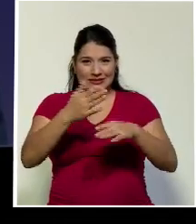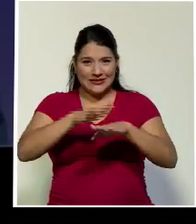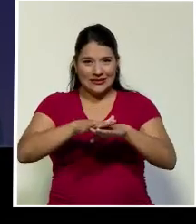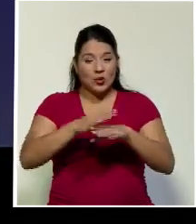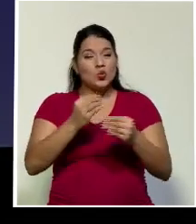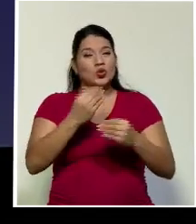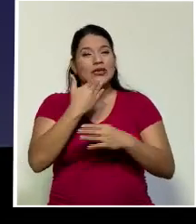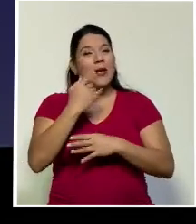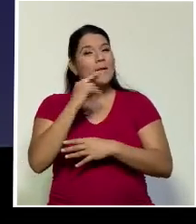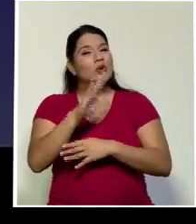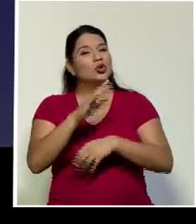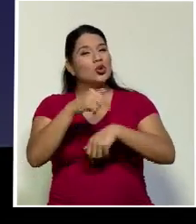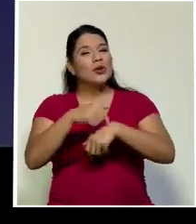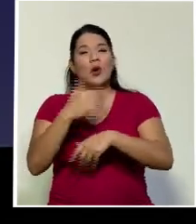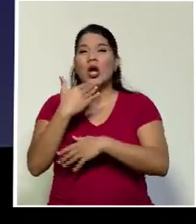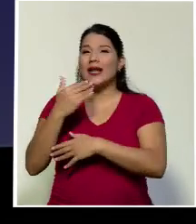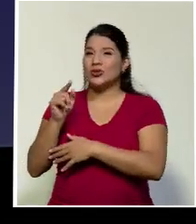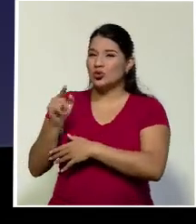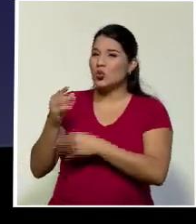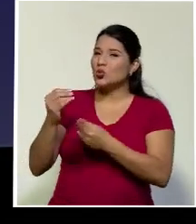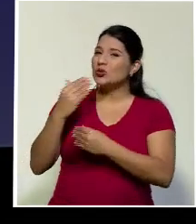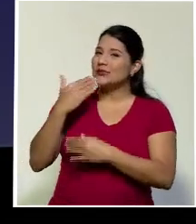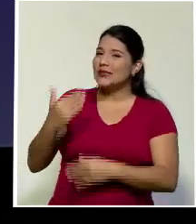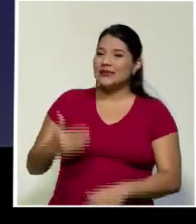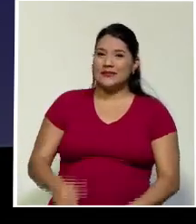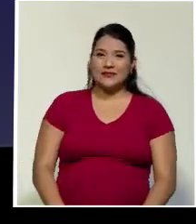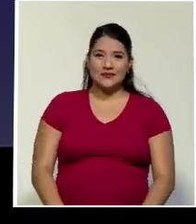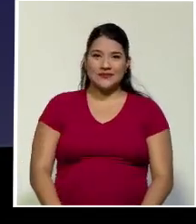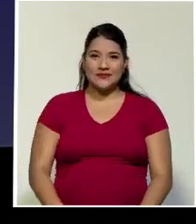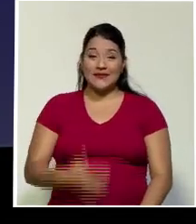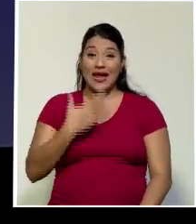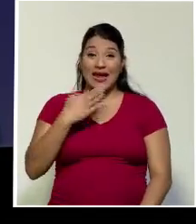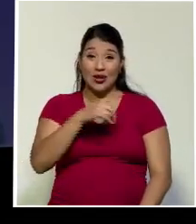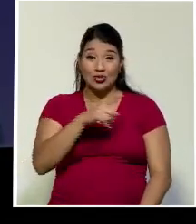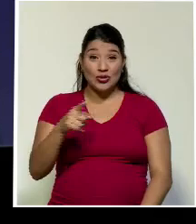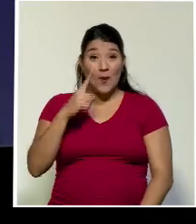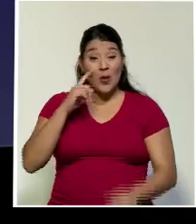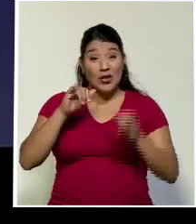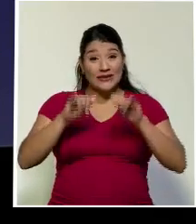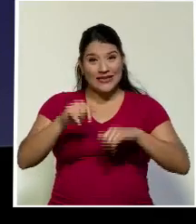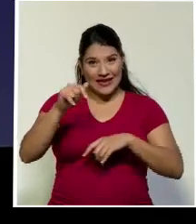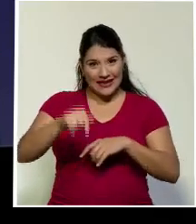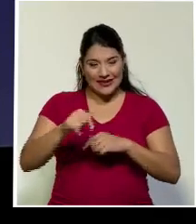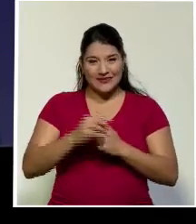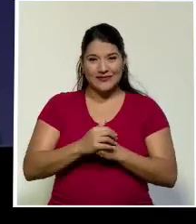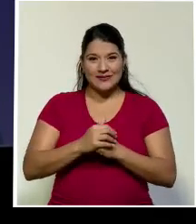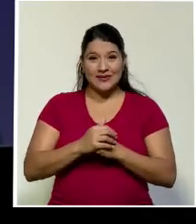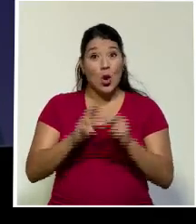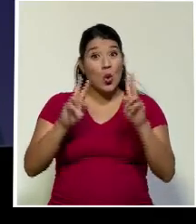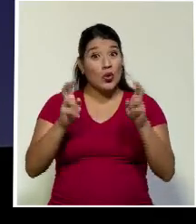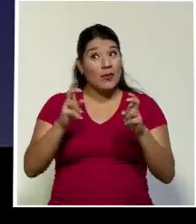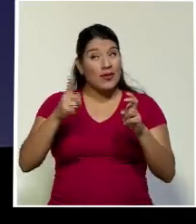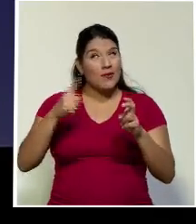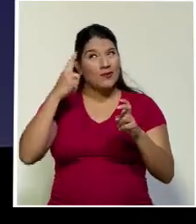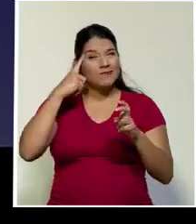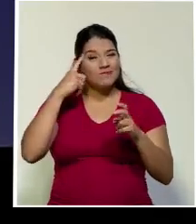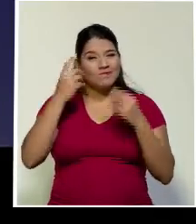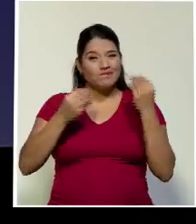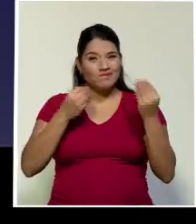gracias por su tiempo. A usted, don Ernesto. Muchas gracias. Gracias a ustedes por estar ahí. Tema para pensar